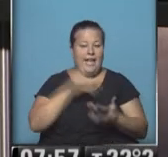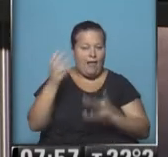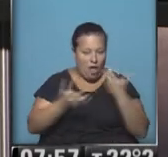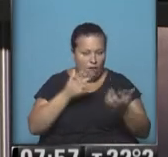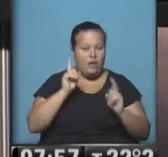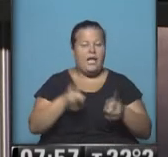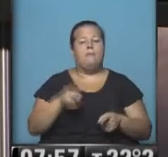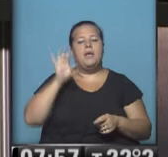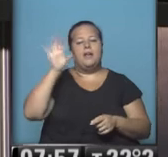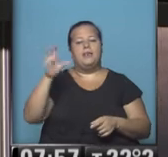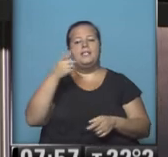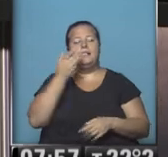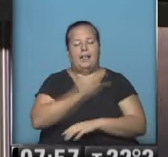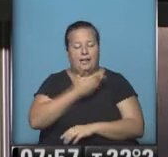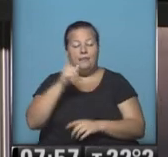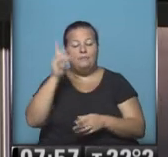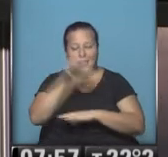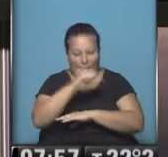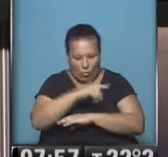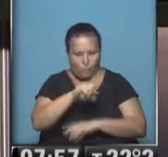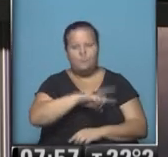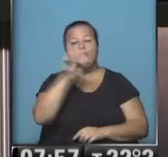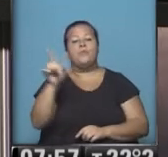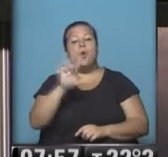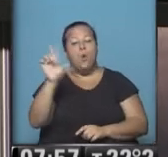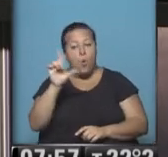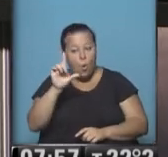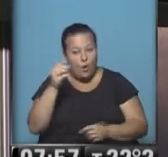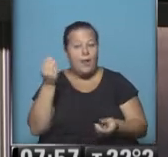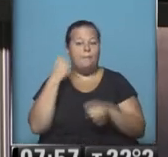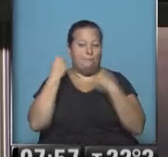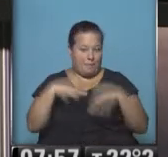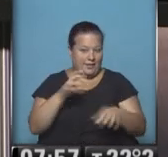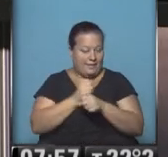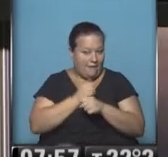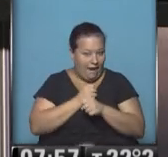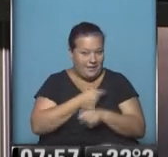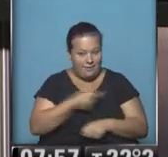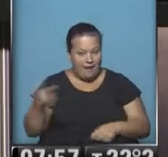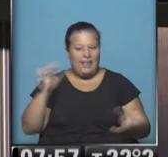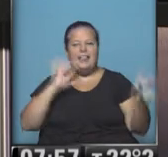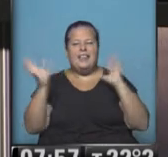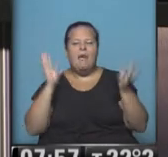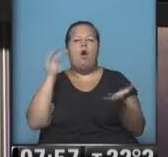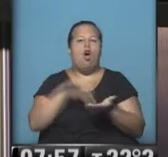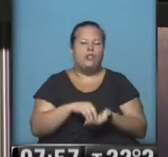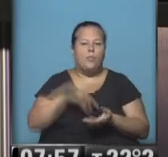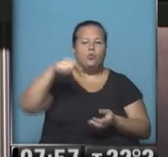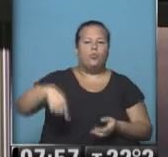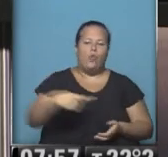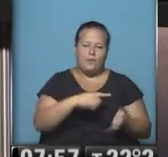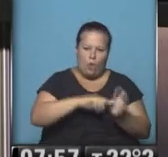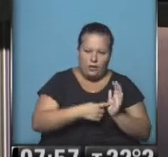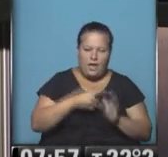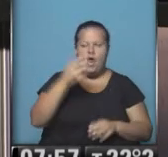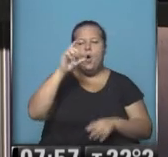Fuego como en la provincia de Santa Cruz. Y el lunes, comienzo de semana laboral, con tiempo inestable nuevamente en el sudoeste de Buenos Aires,